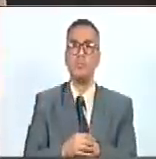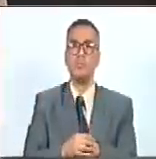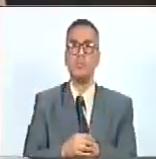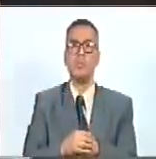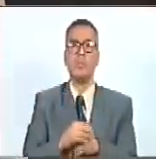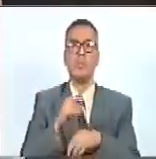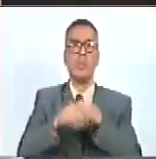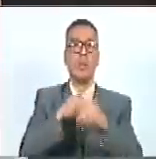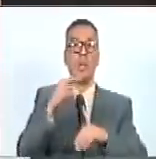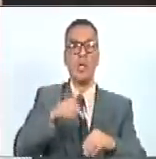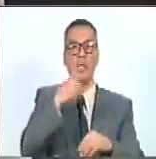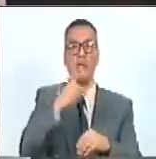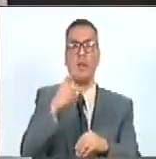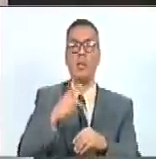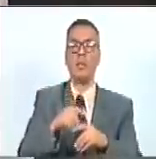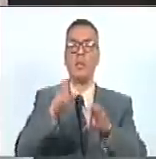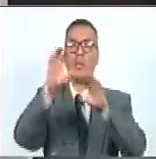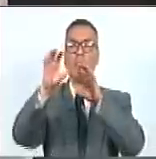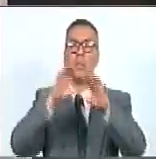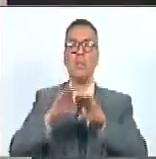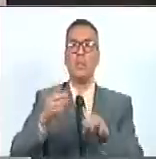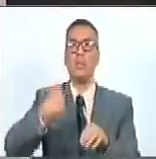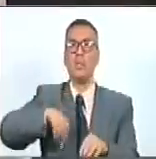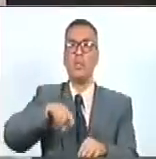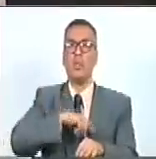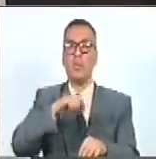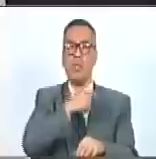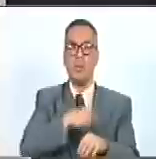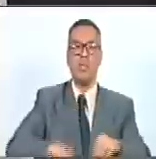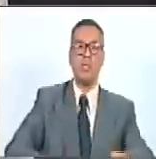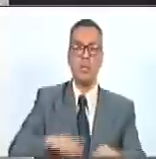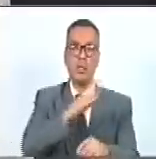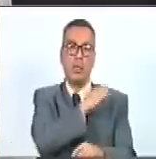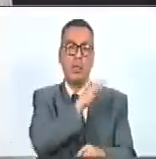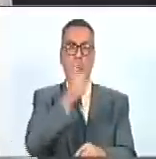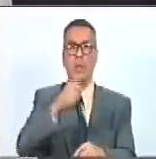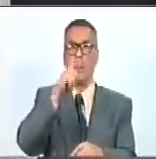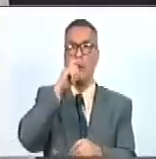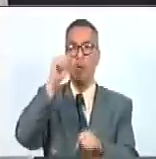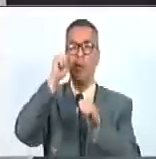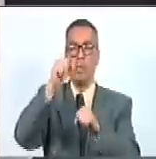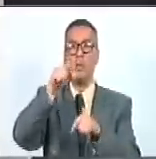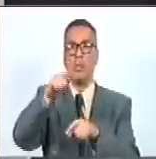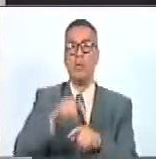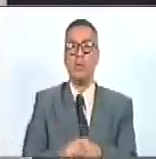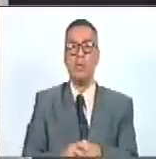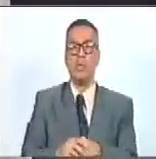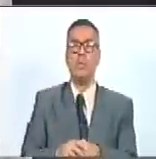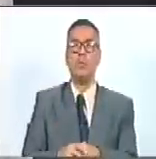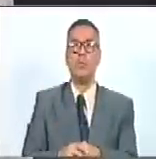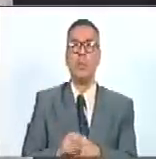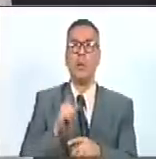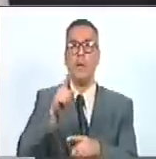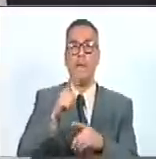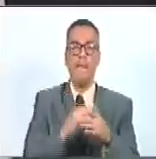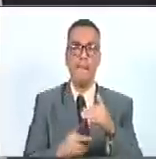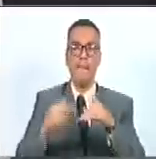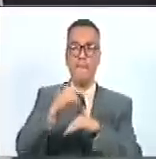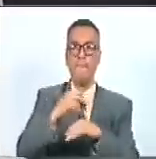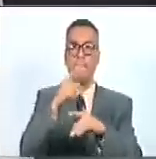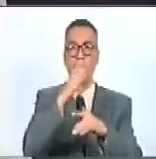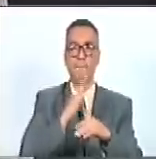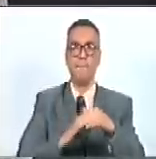compete la política exterior, que es nuestro presidente y jefe de Estado Nicolás Maduro Moros, través de la Cancillería, elevarle